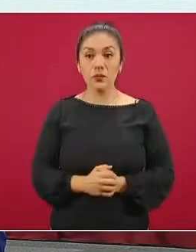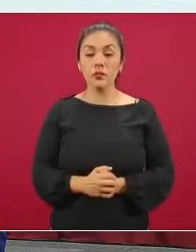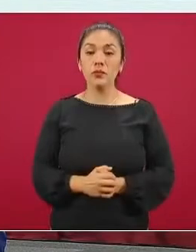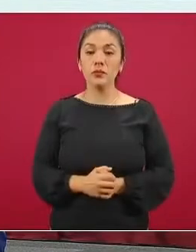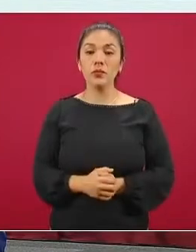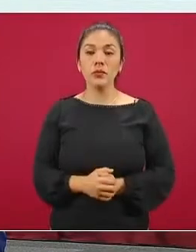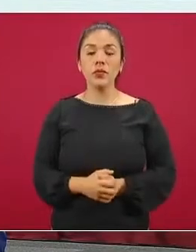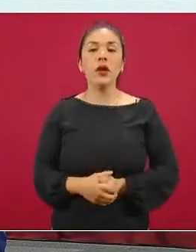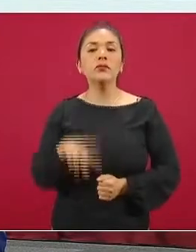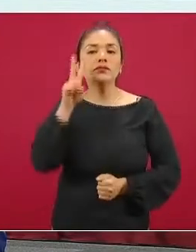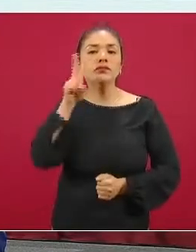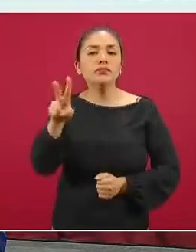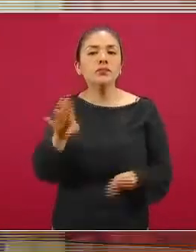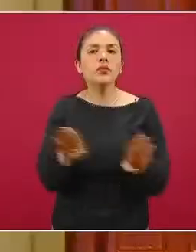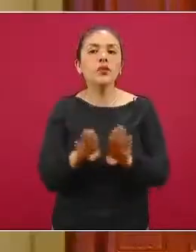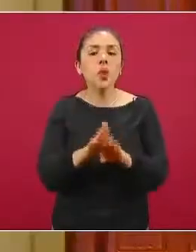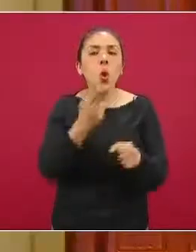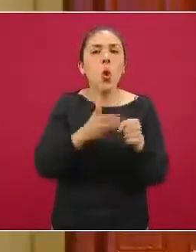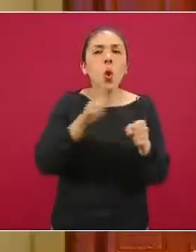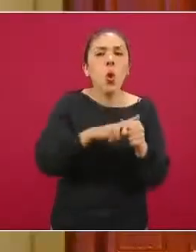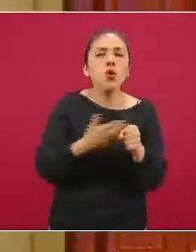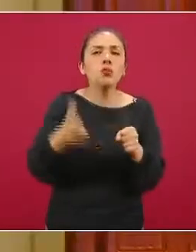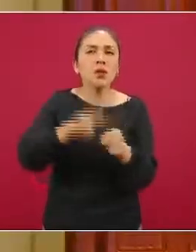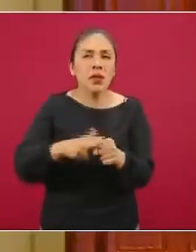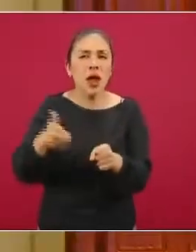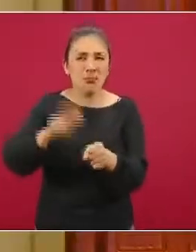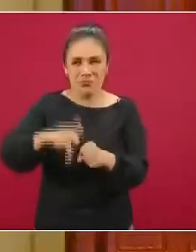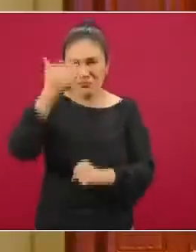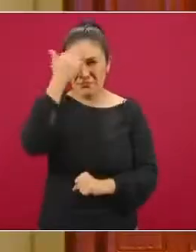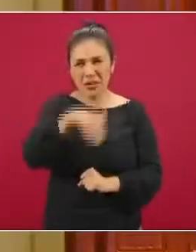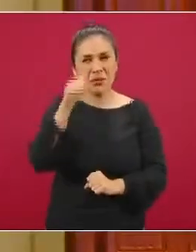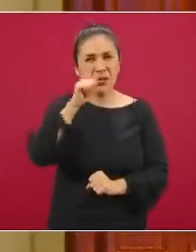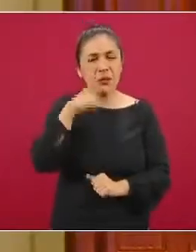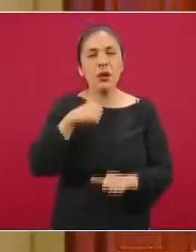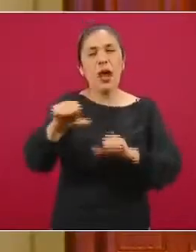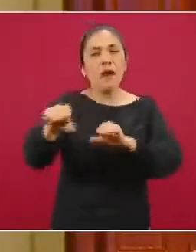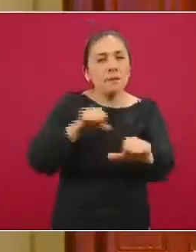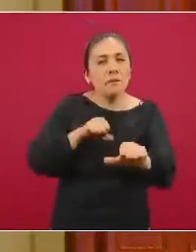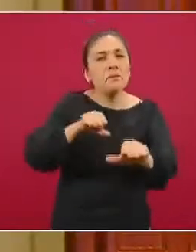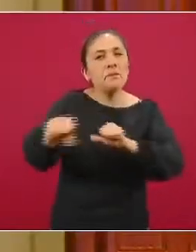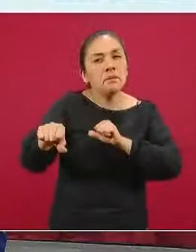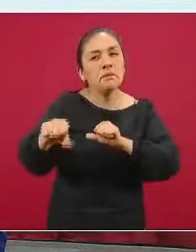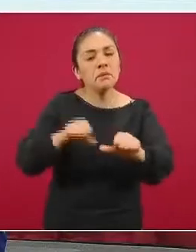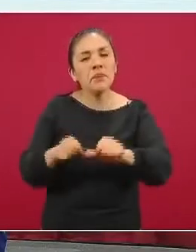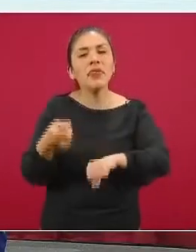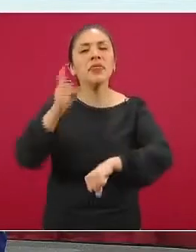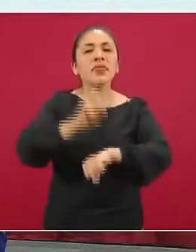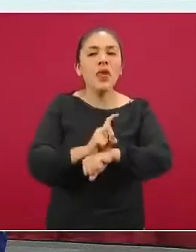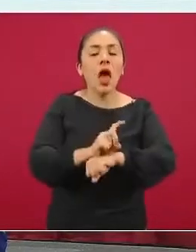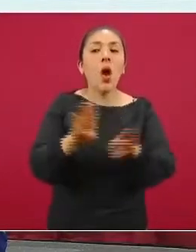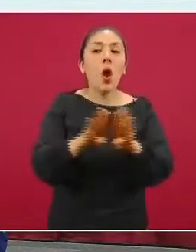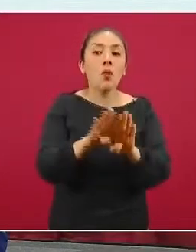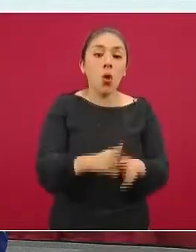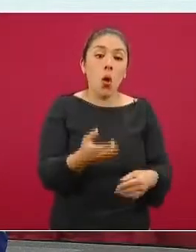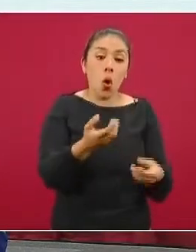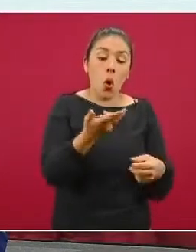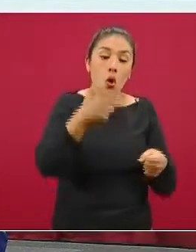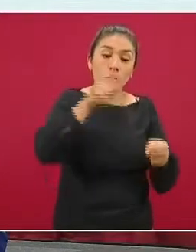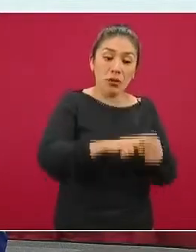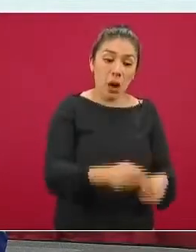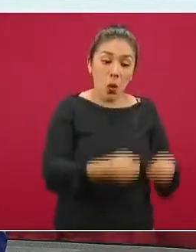Tenemos aquí el comportamiento de las hospitalizaciones. Como ustedes ya saben, estamos alternando los días entre la ocupación